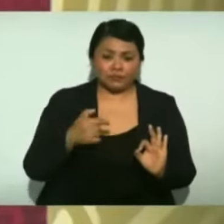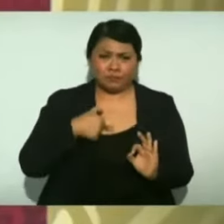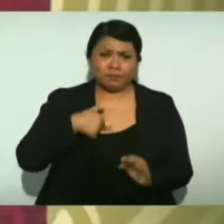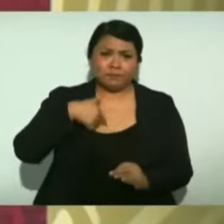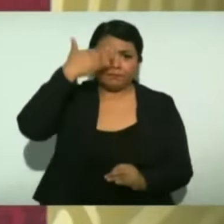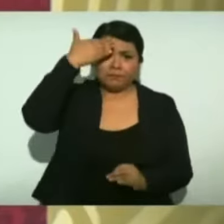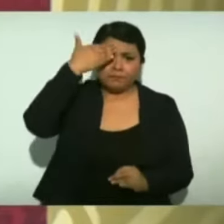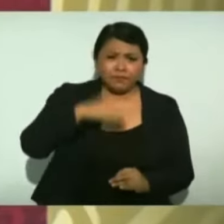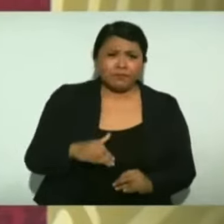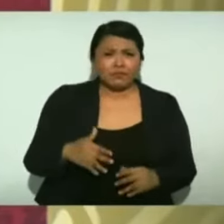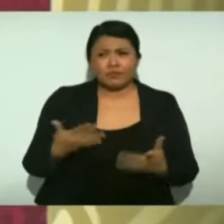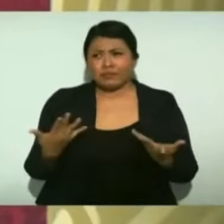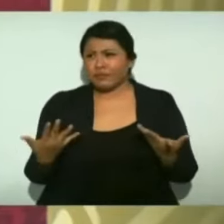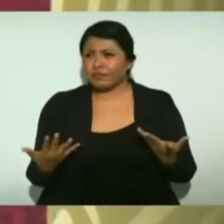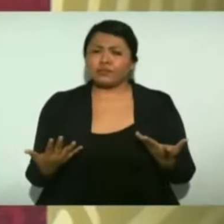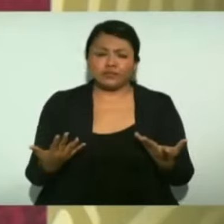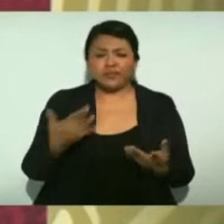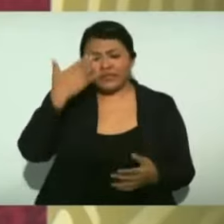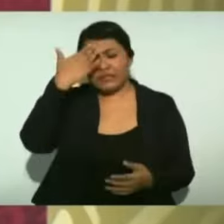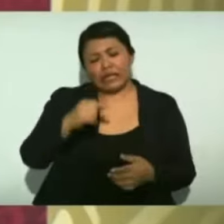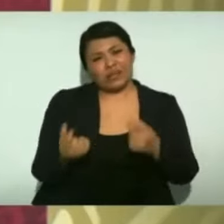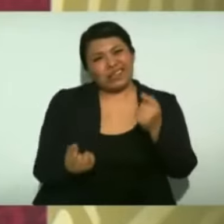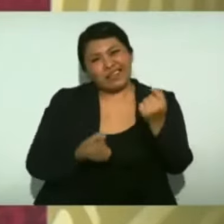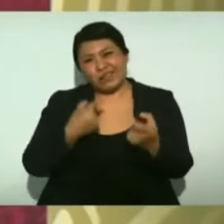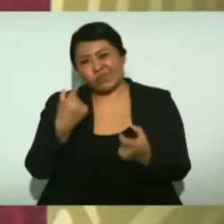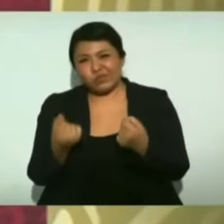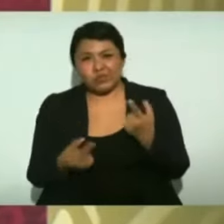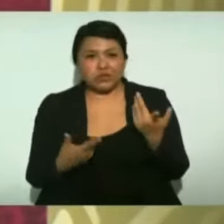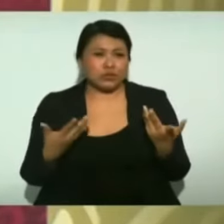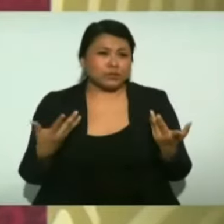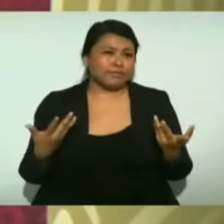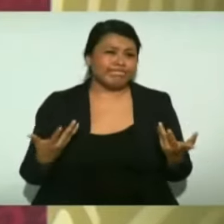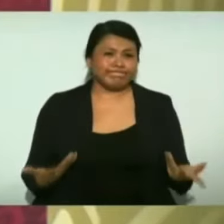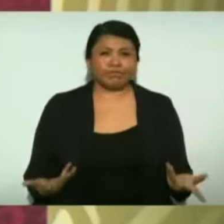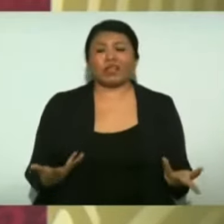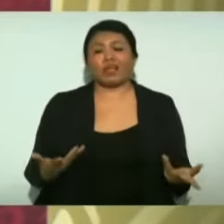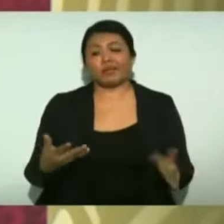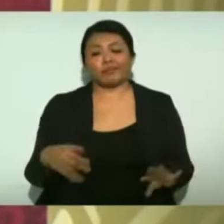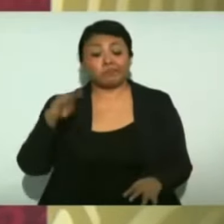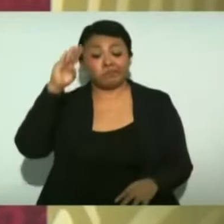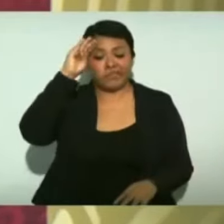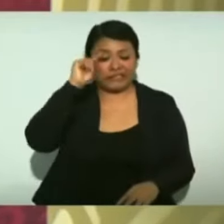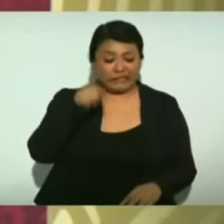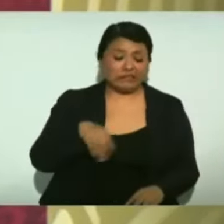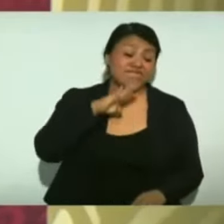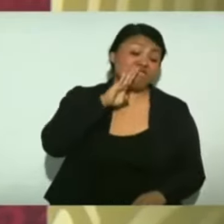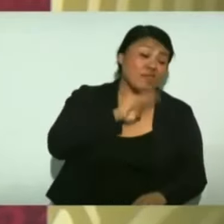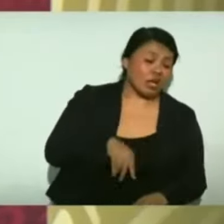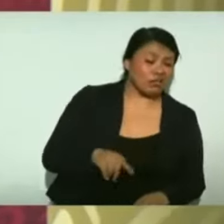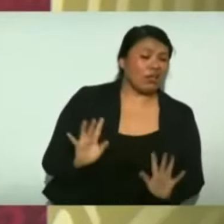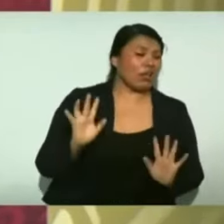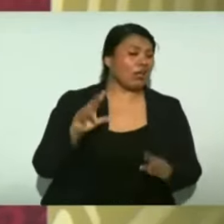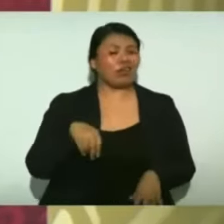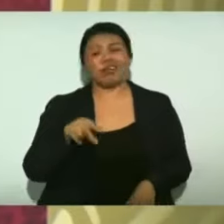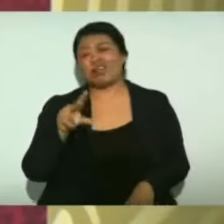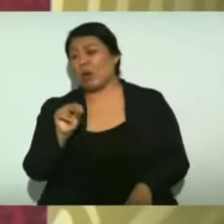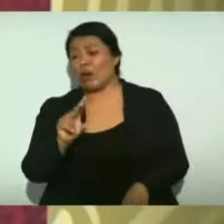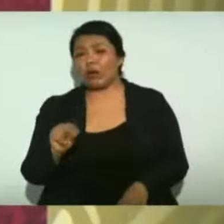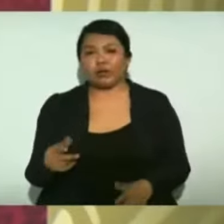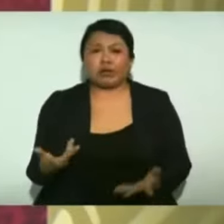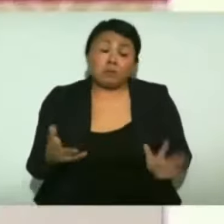a algunos no les pareció y es muy